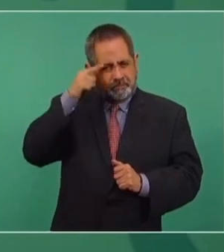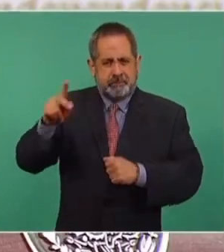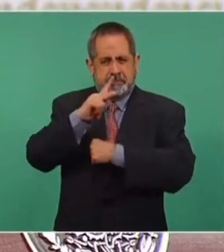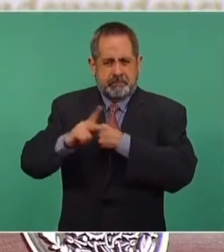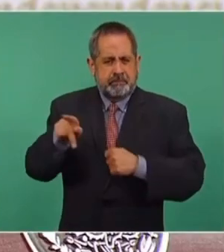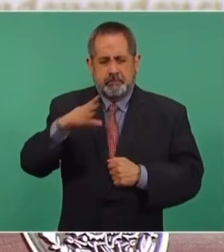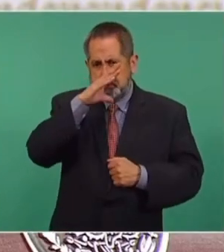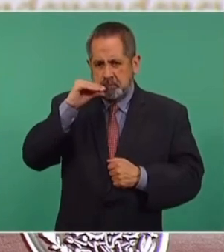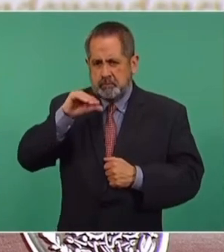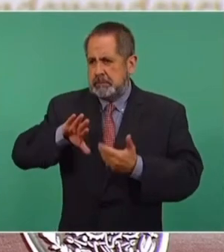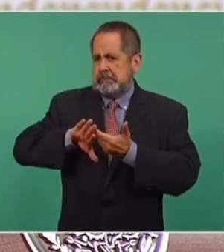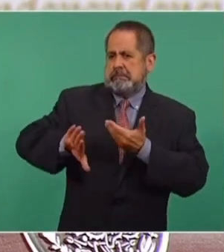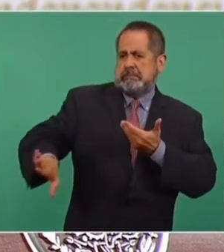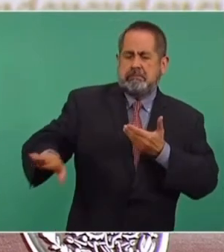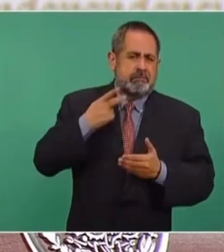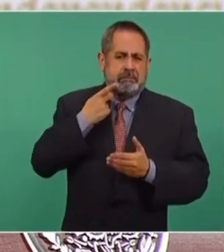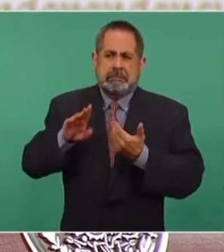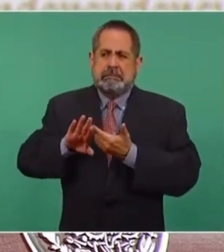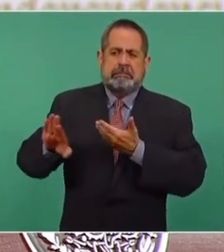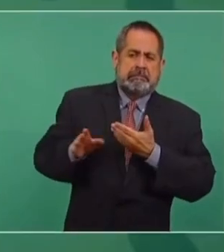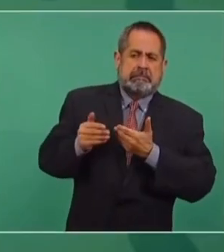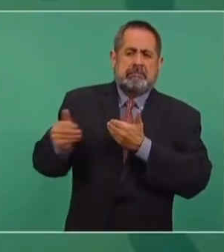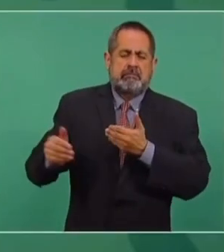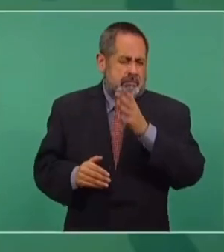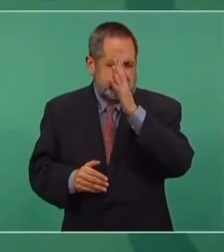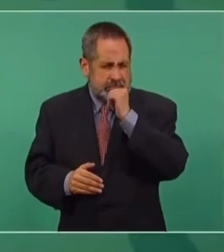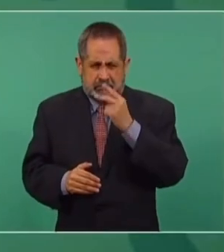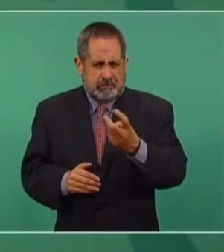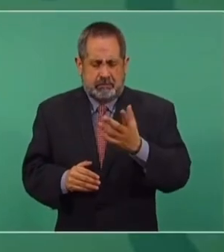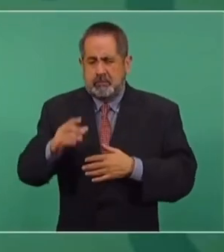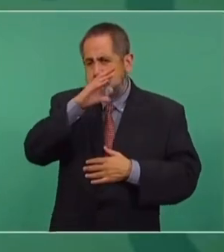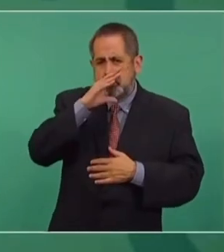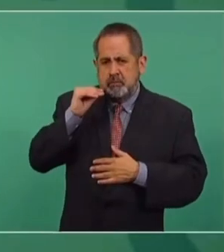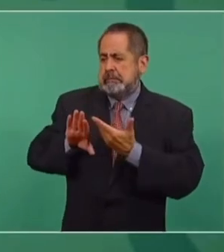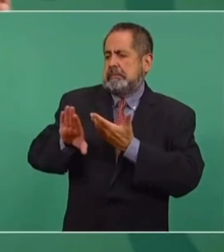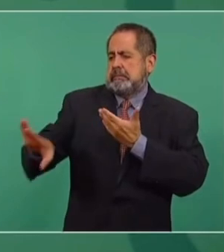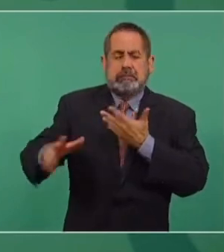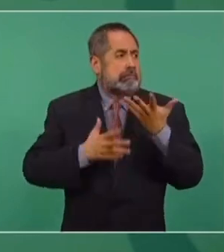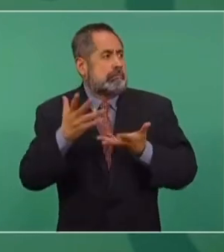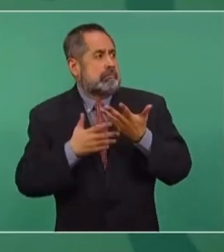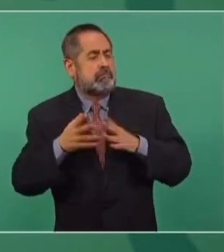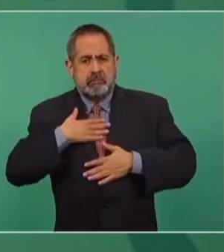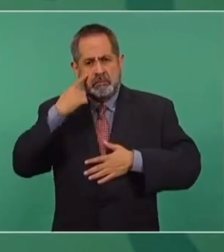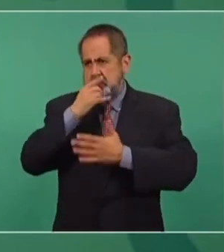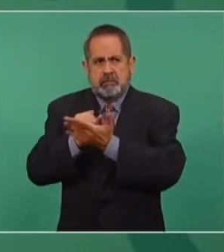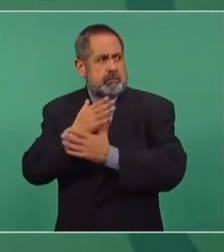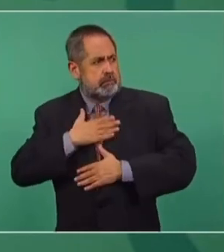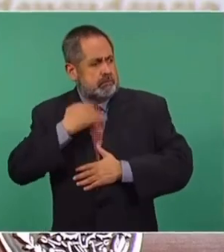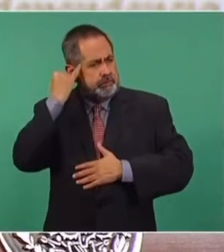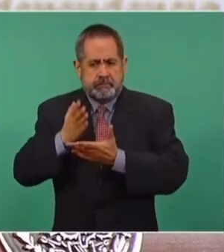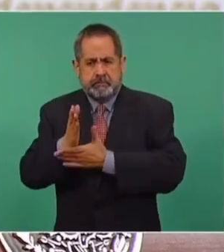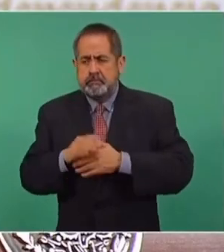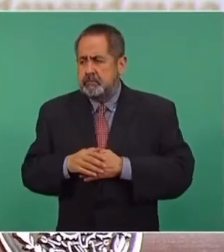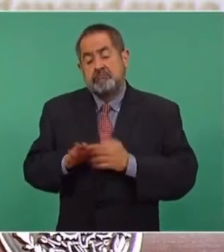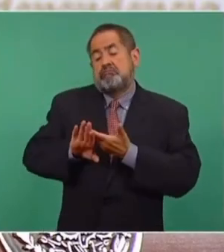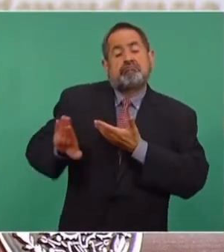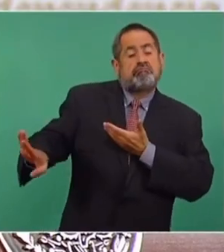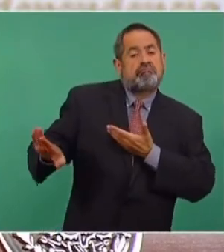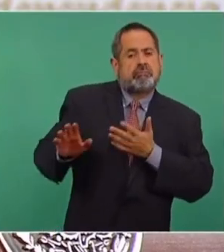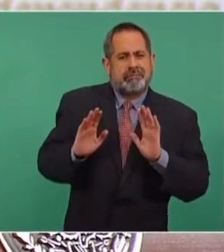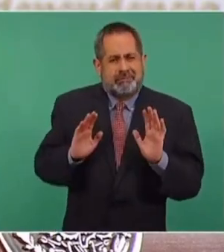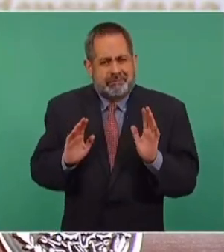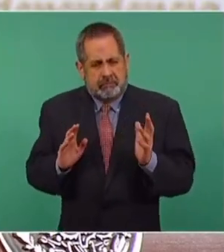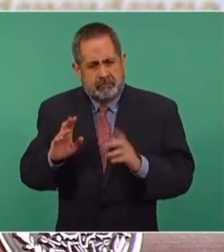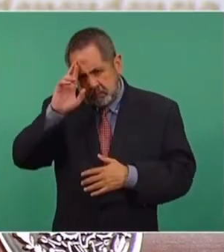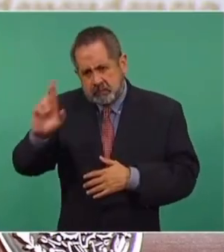políticamente hablando, no se puede asfixiar a los cubanos que han decidido mantenerse en Cuba.